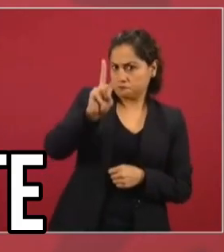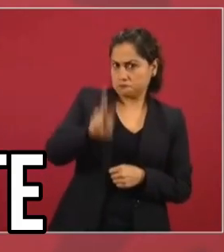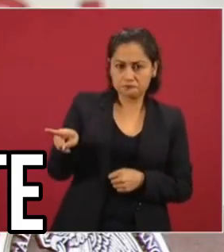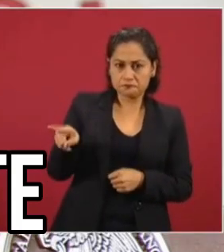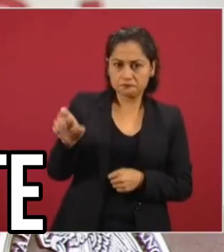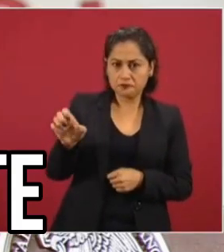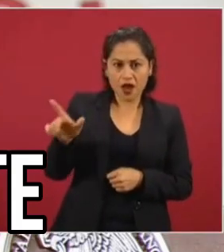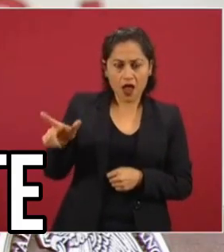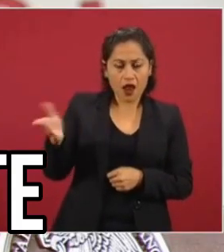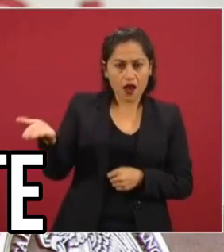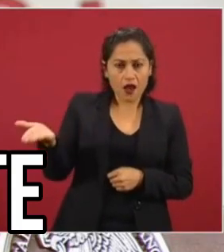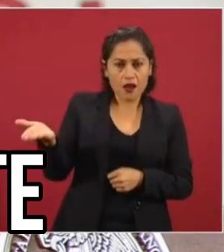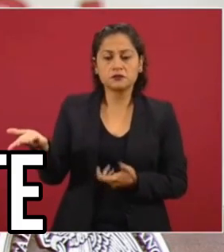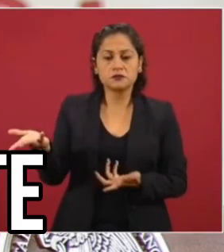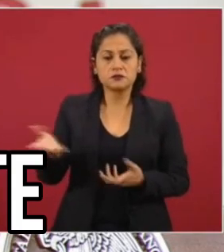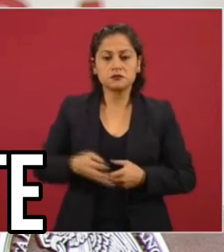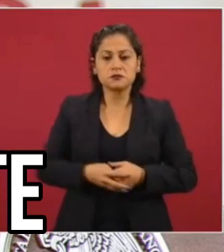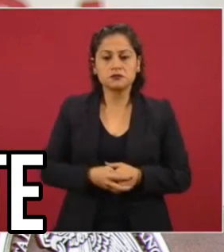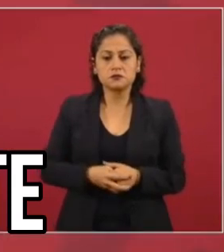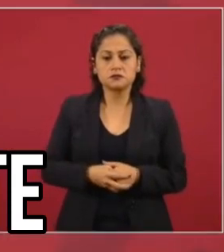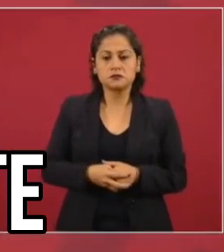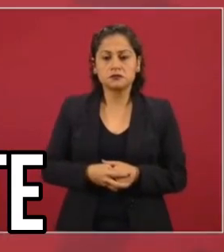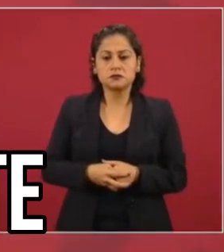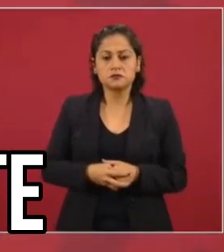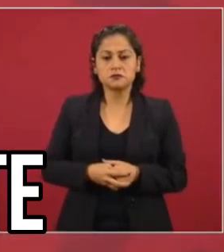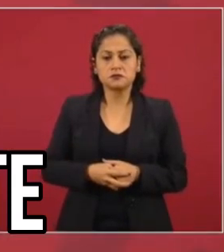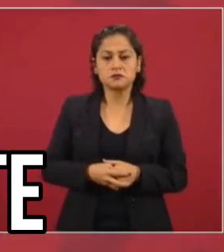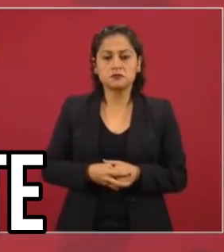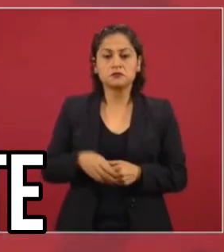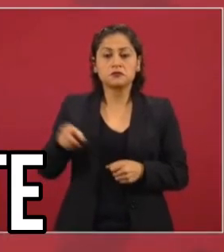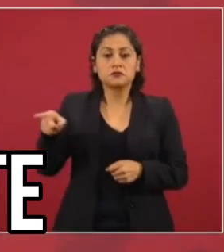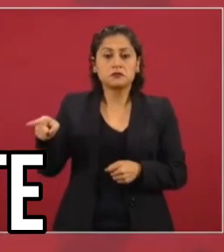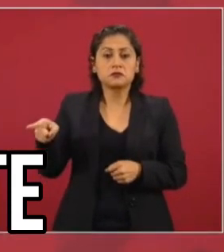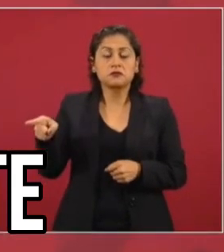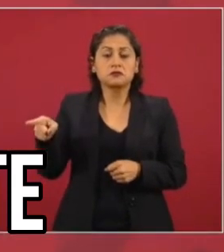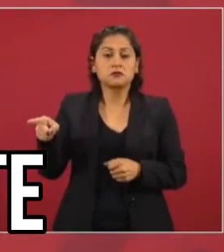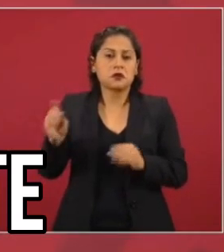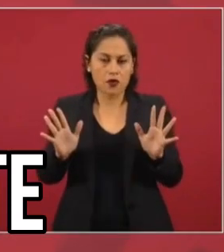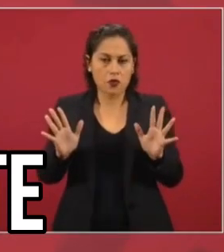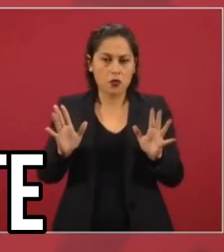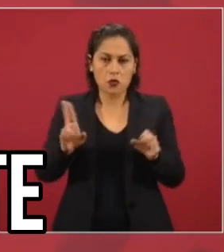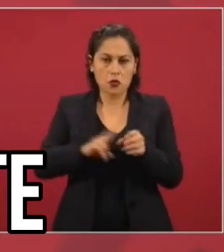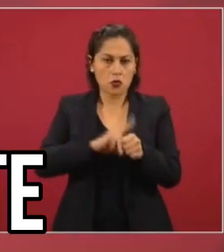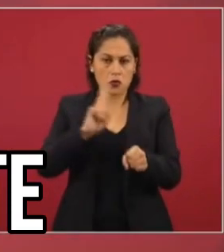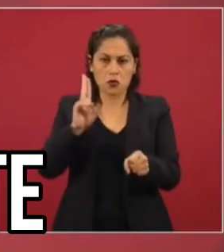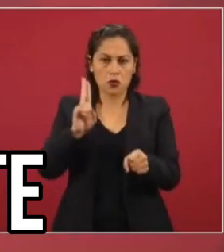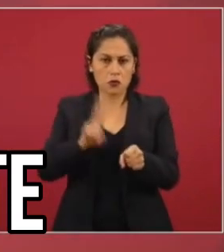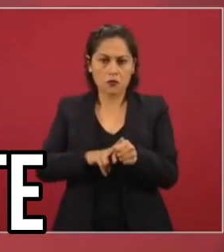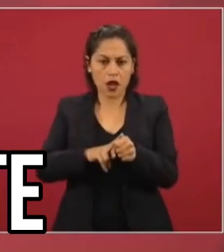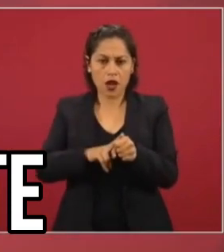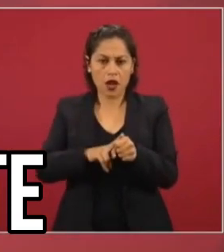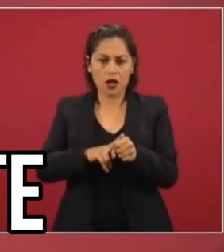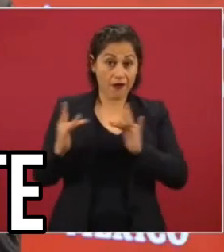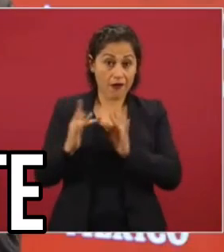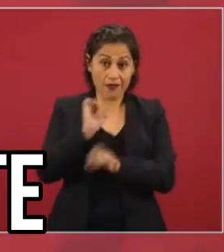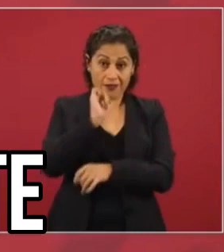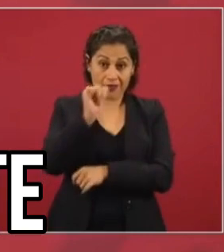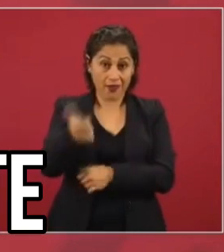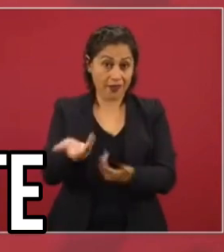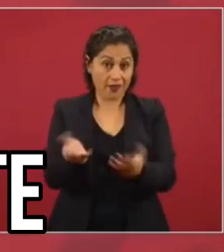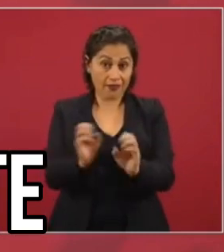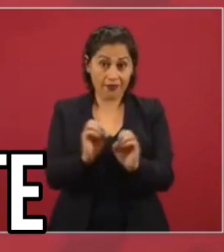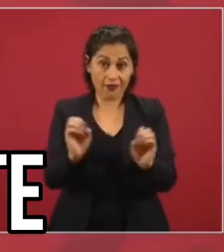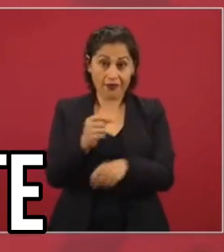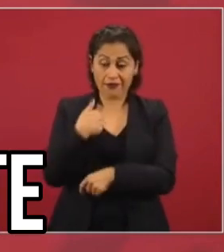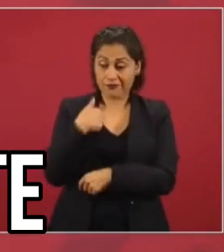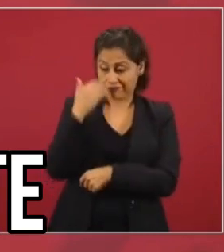él simpatizaba y era lógico con el PRIAN, ni lo